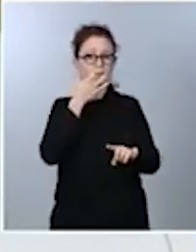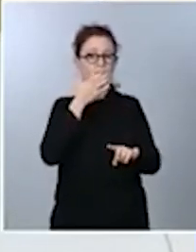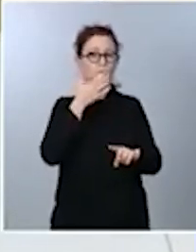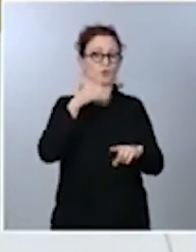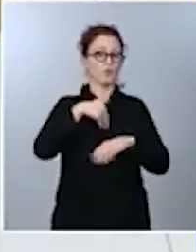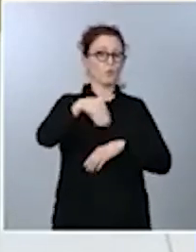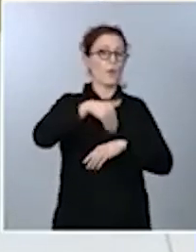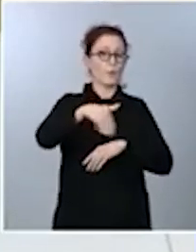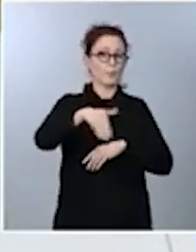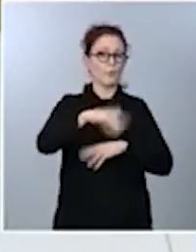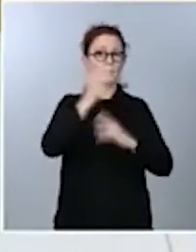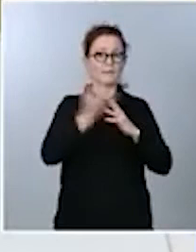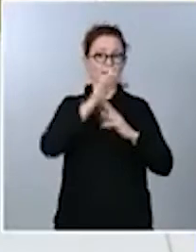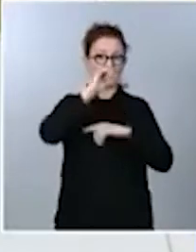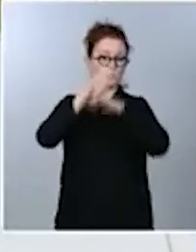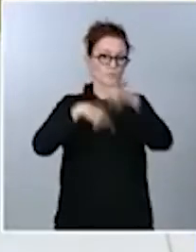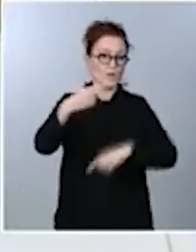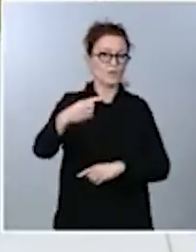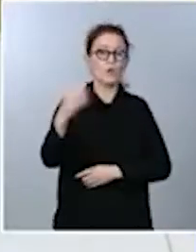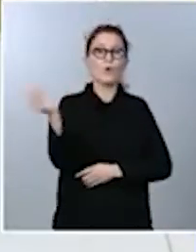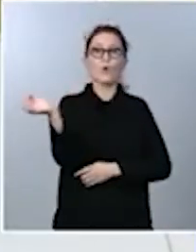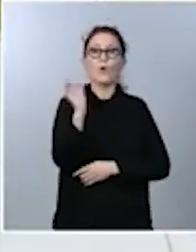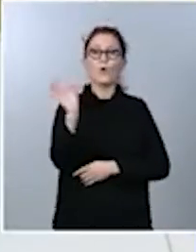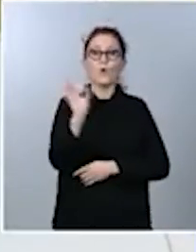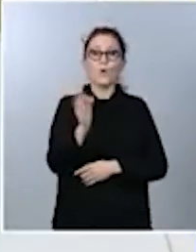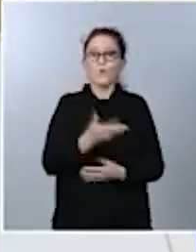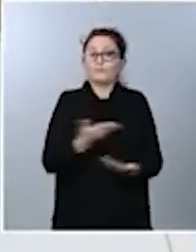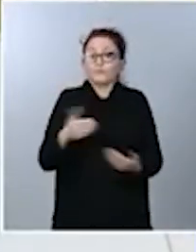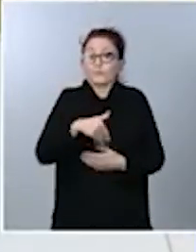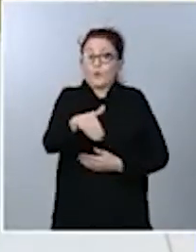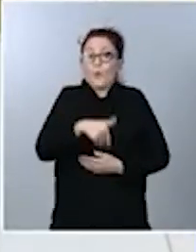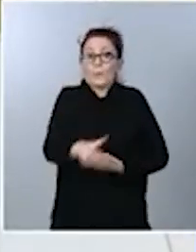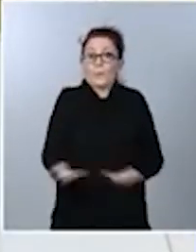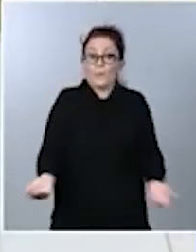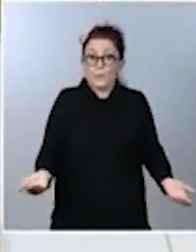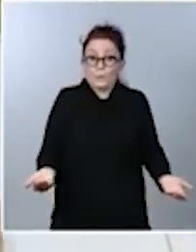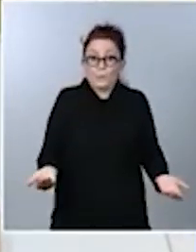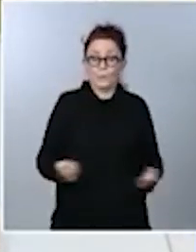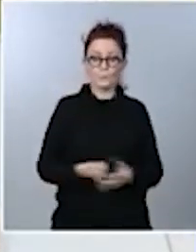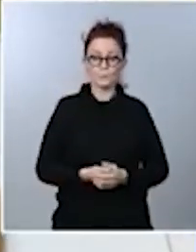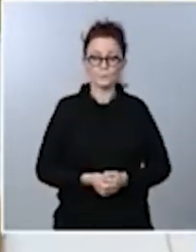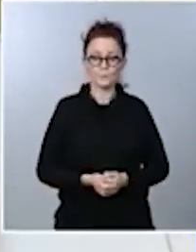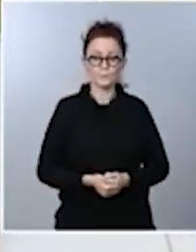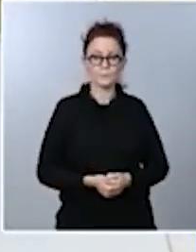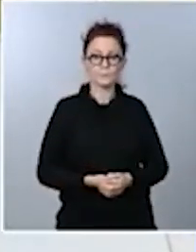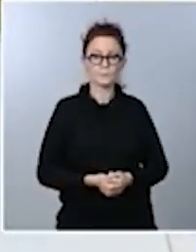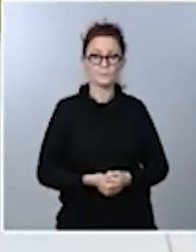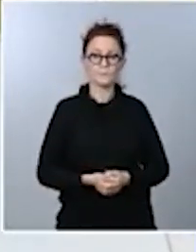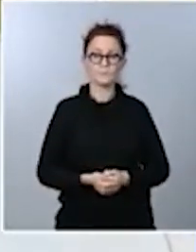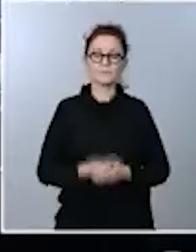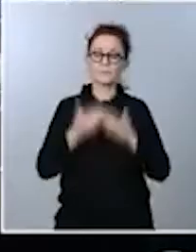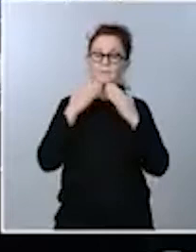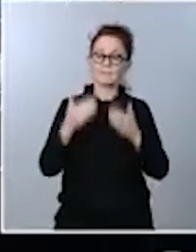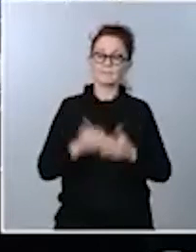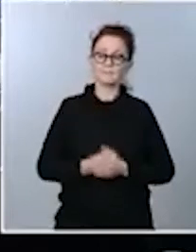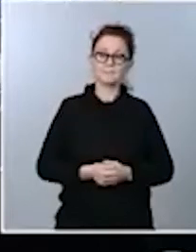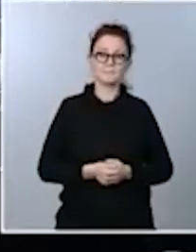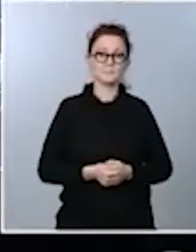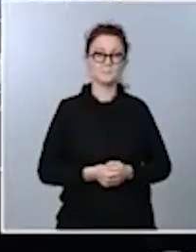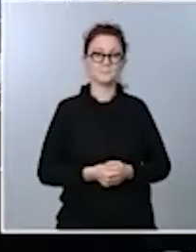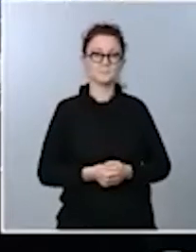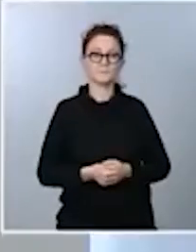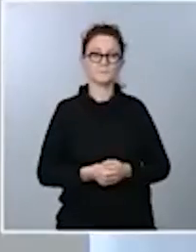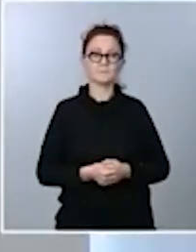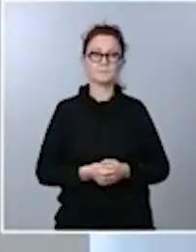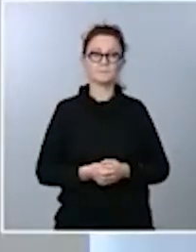la vivienda o bueno, cuándo, cuándo podría cumplirse con este compromiso. Gracias. Pues muchas